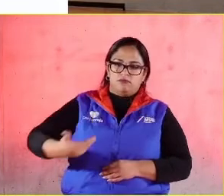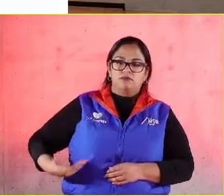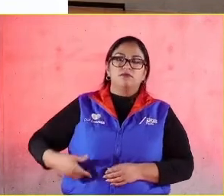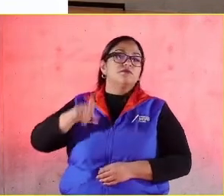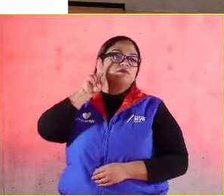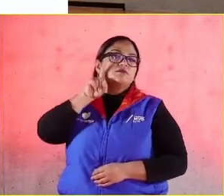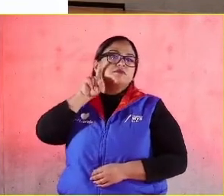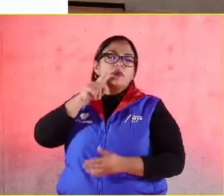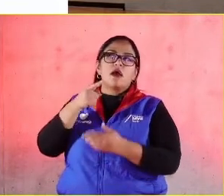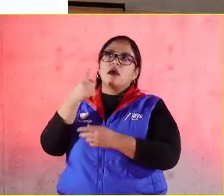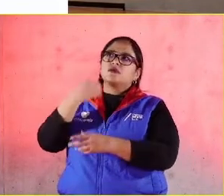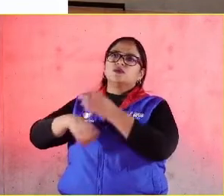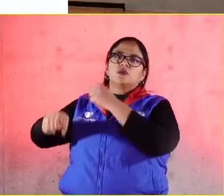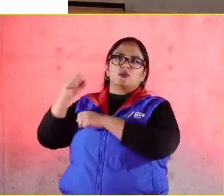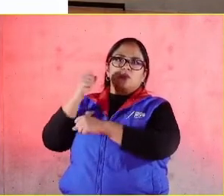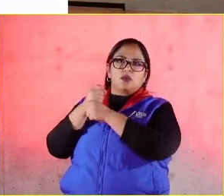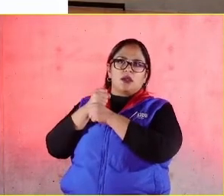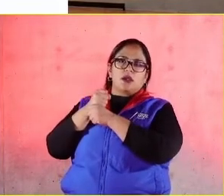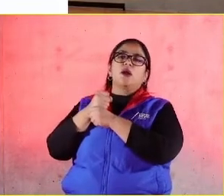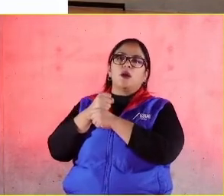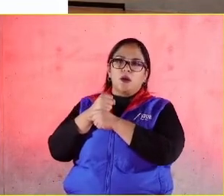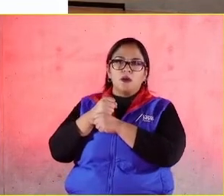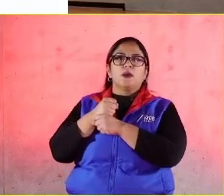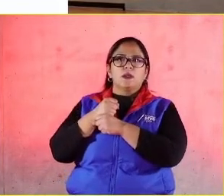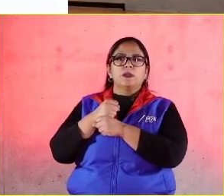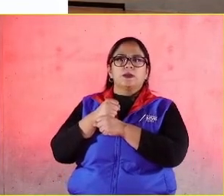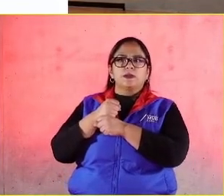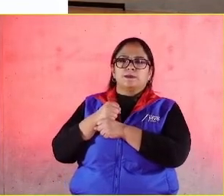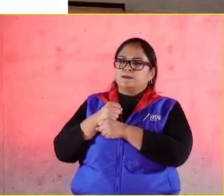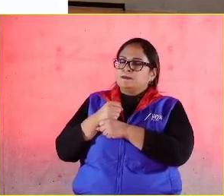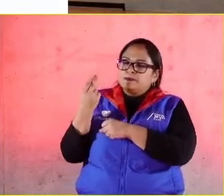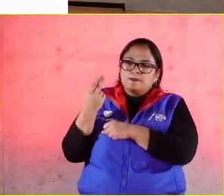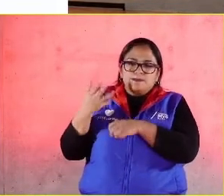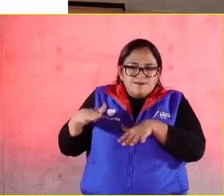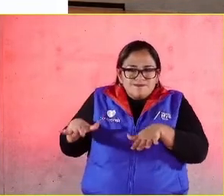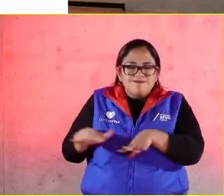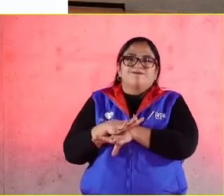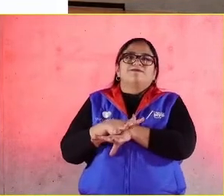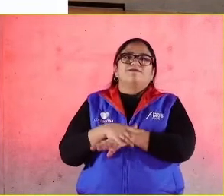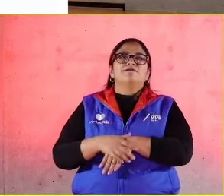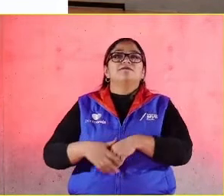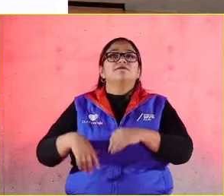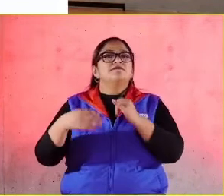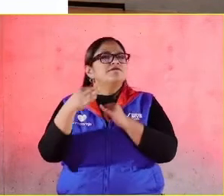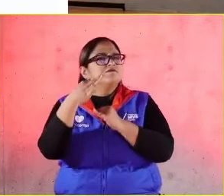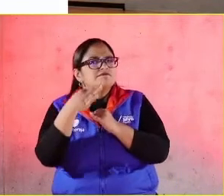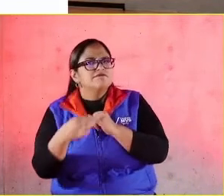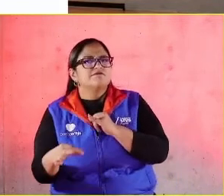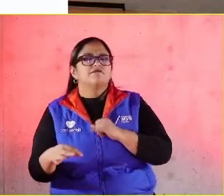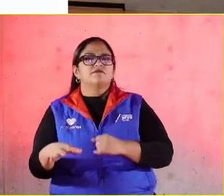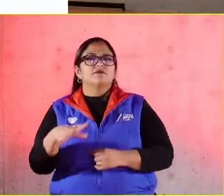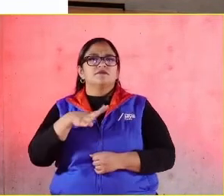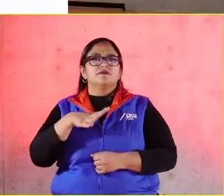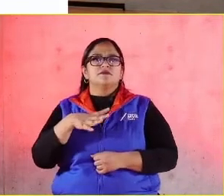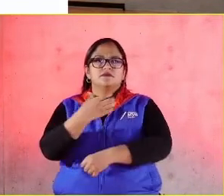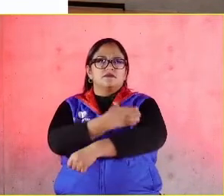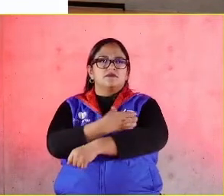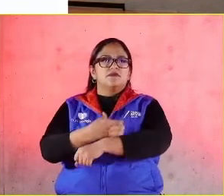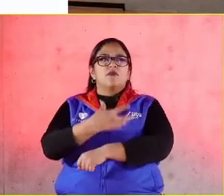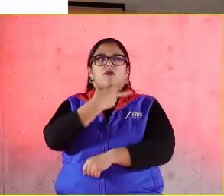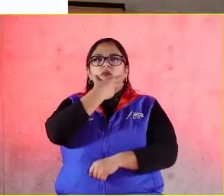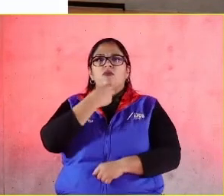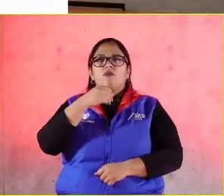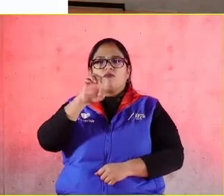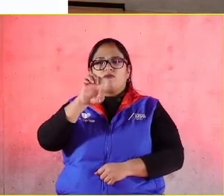El año pasado estamos exactamente en el momento del cambio de presidencia. Y por último, el tener a Evodio Sánchez